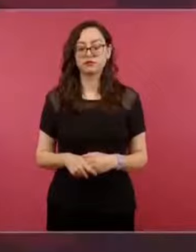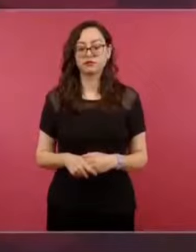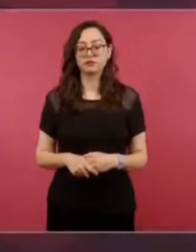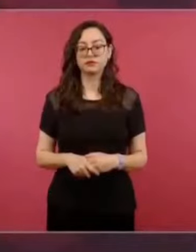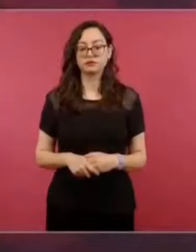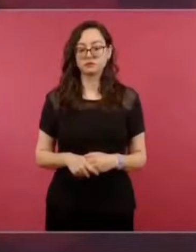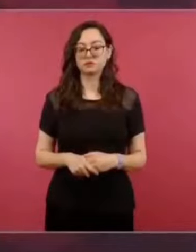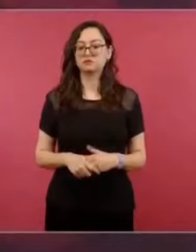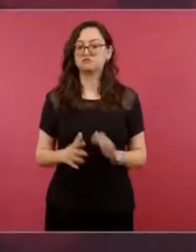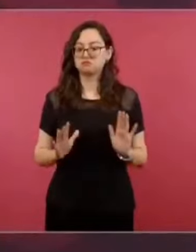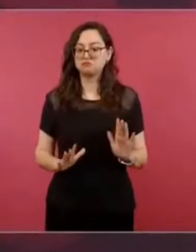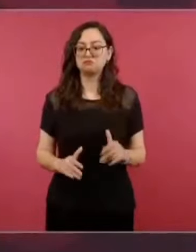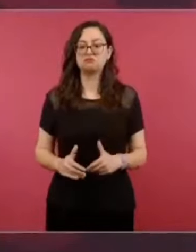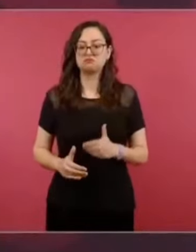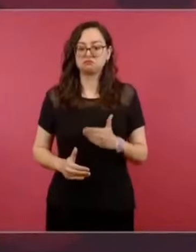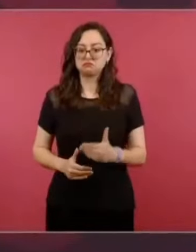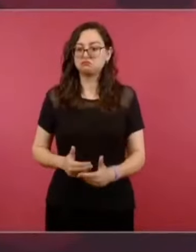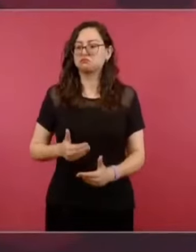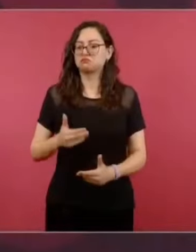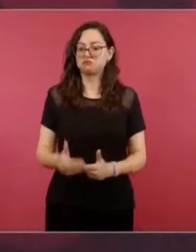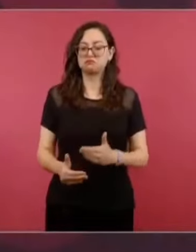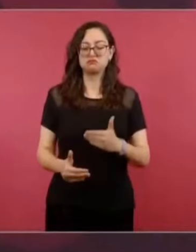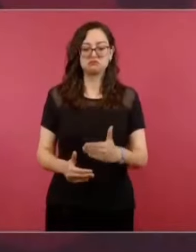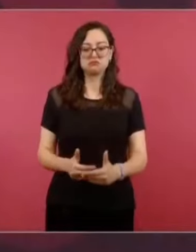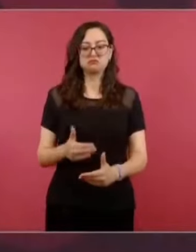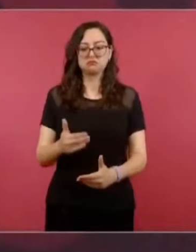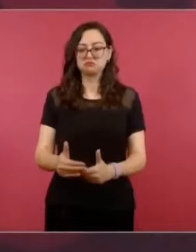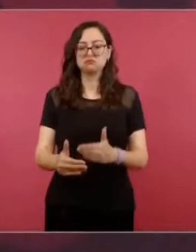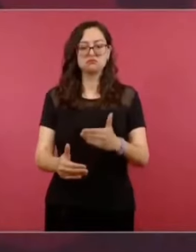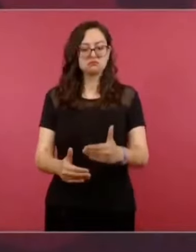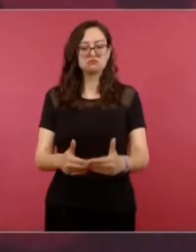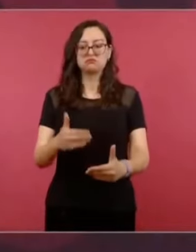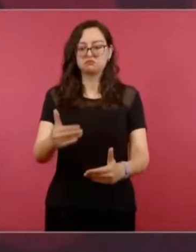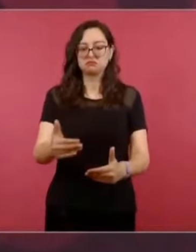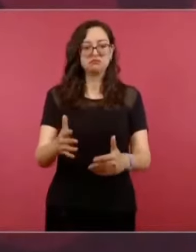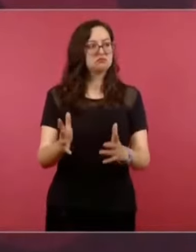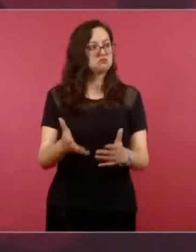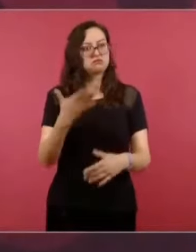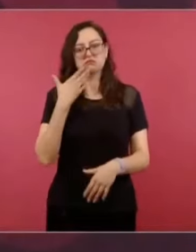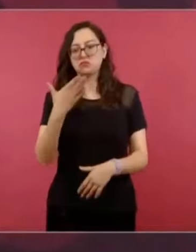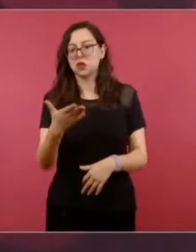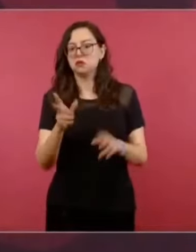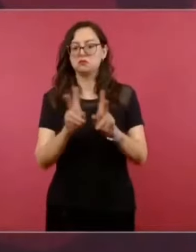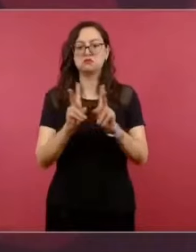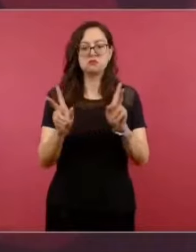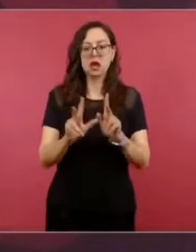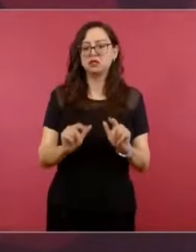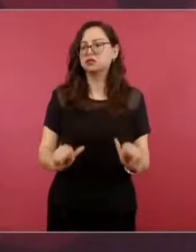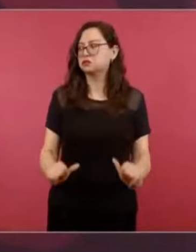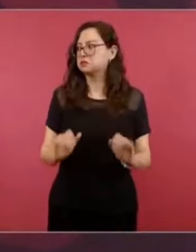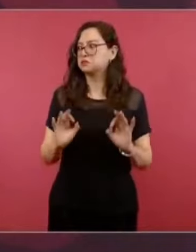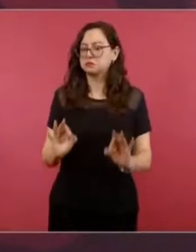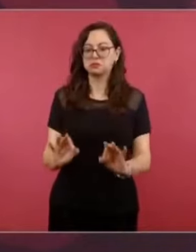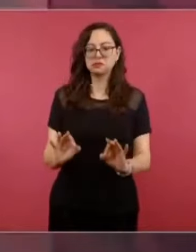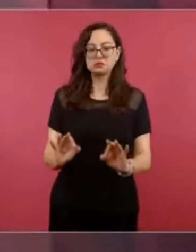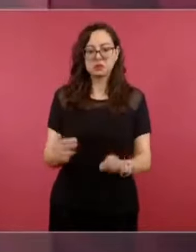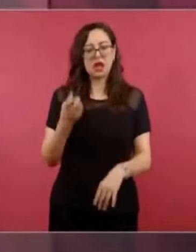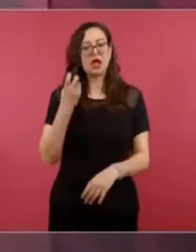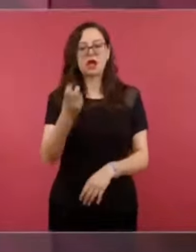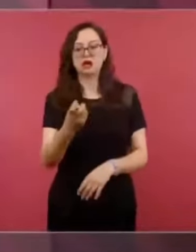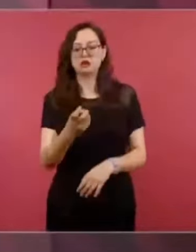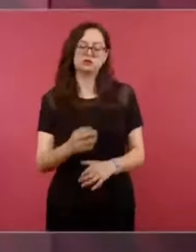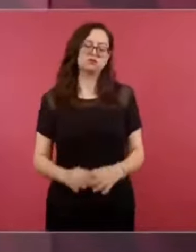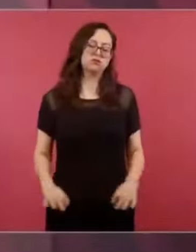está en santa paz, eso es lo más